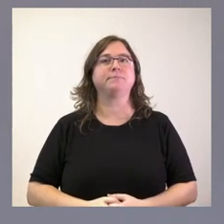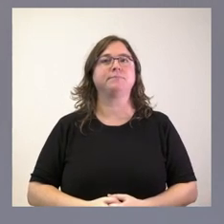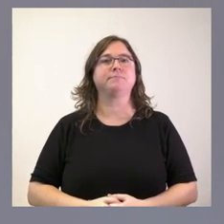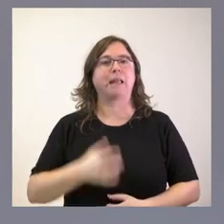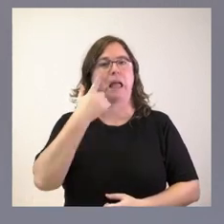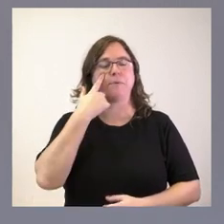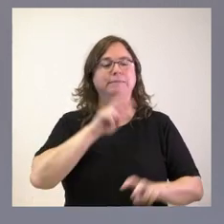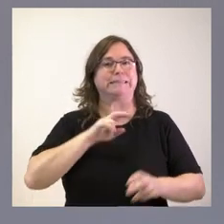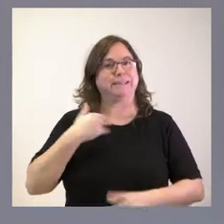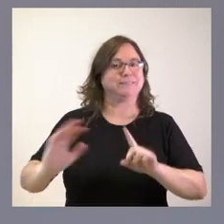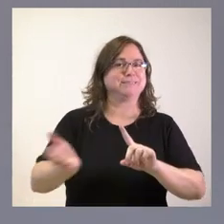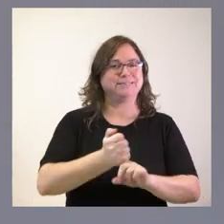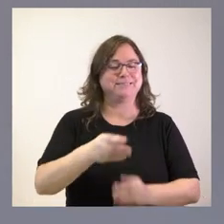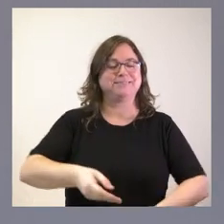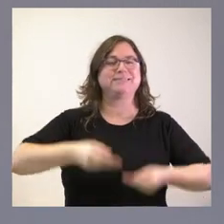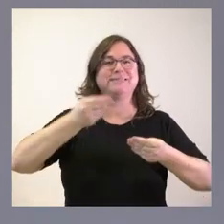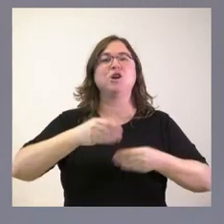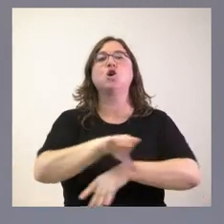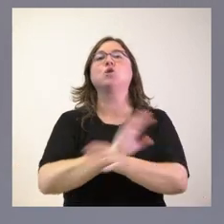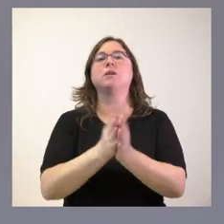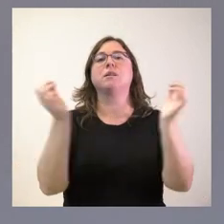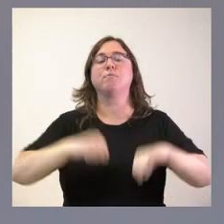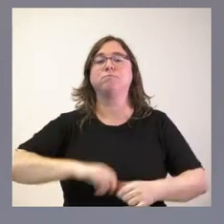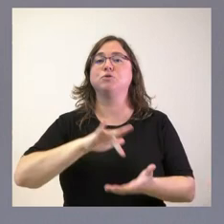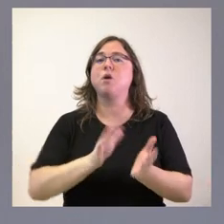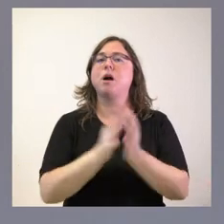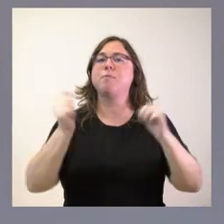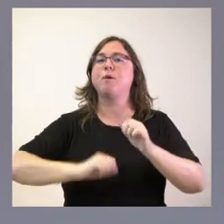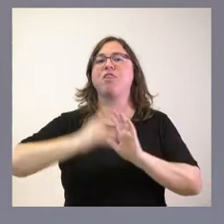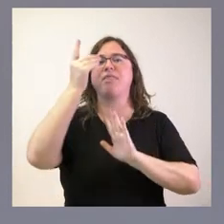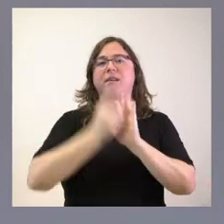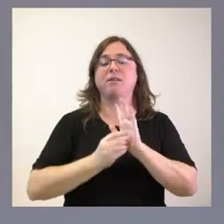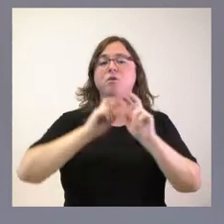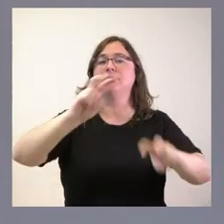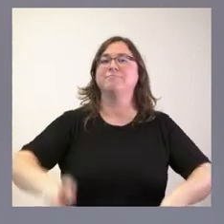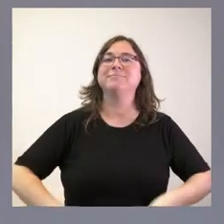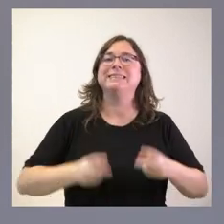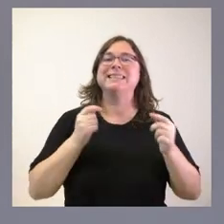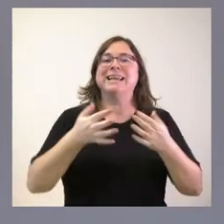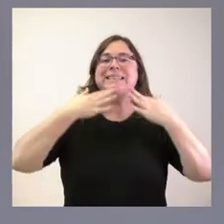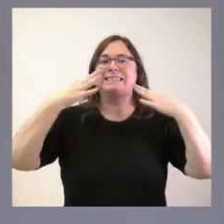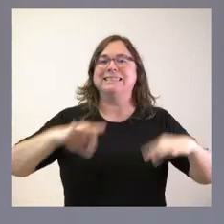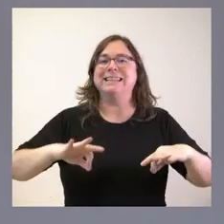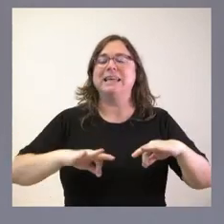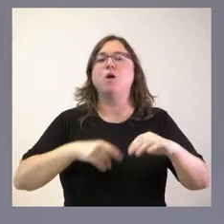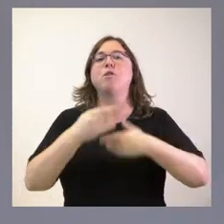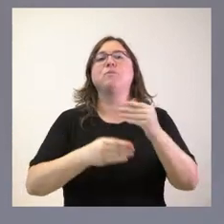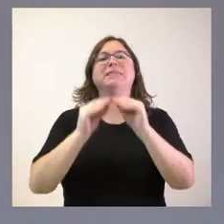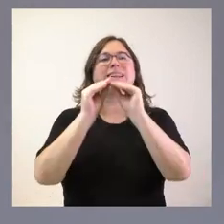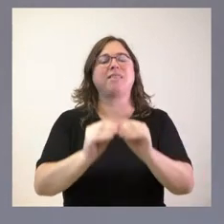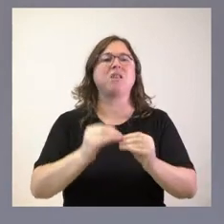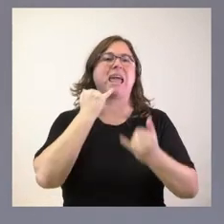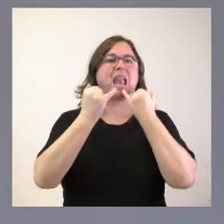vamos a ver, que ya lo tengo aquí. Es, un lado, la aprobación del decreto por el que se actualiza y simplifica los procedimientos de autorización de instalaciones eléctricas en Castilla y León.